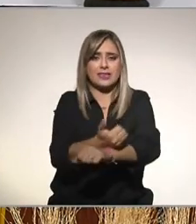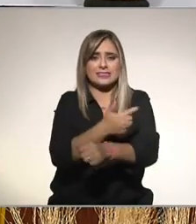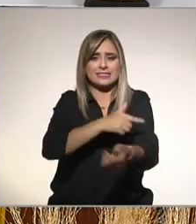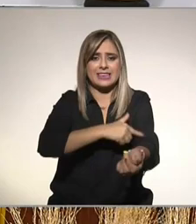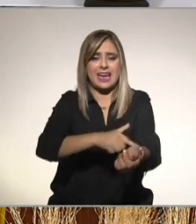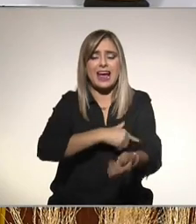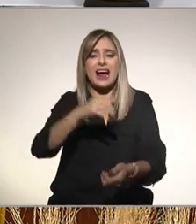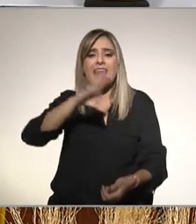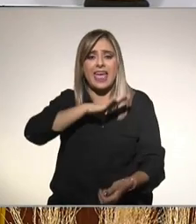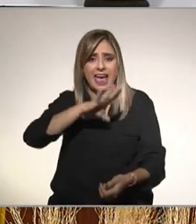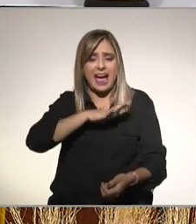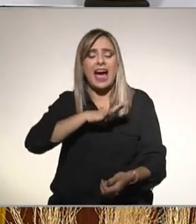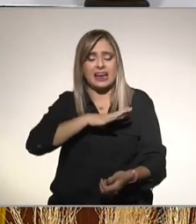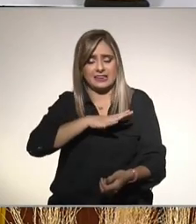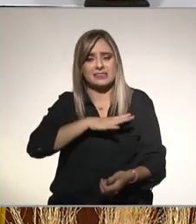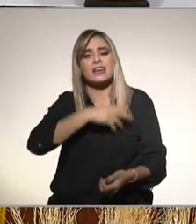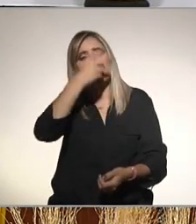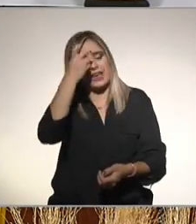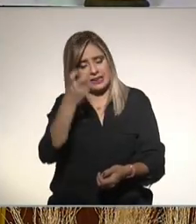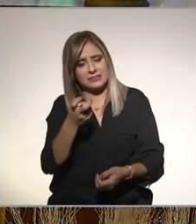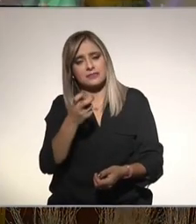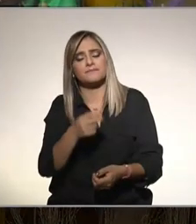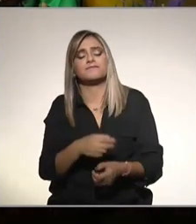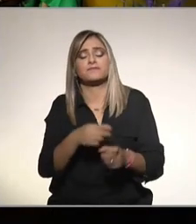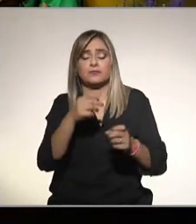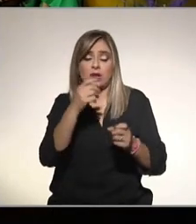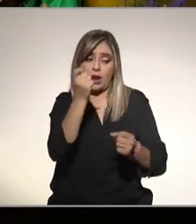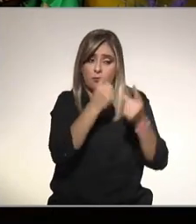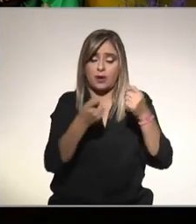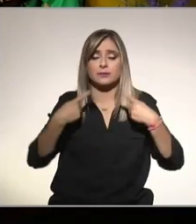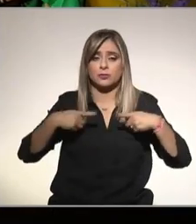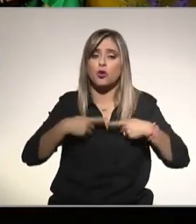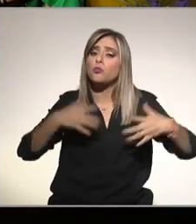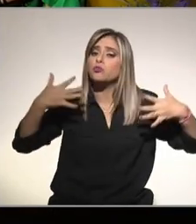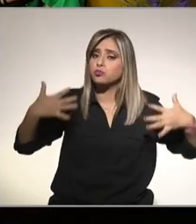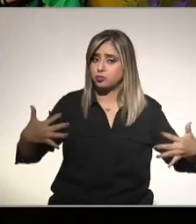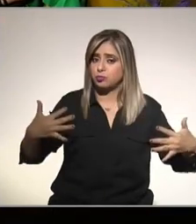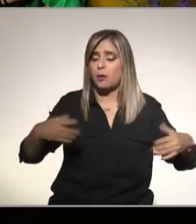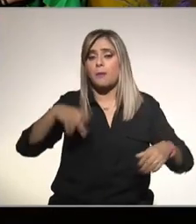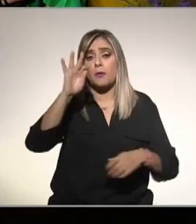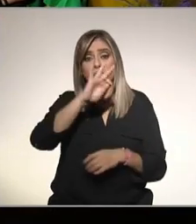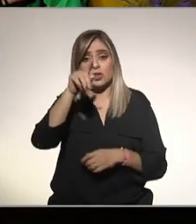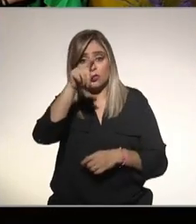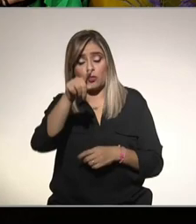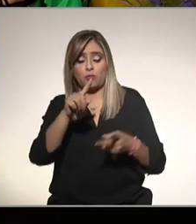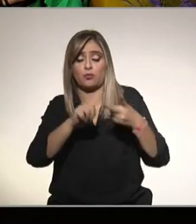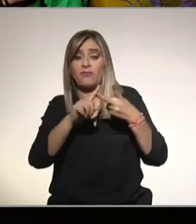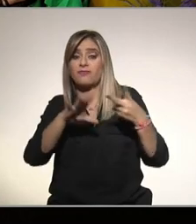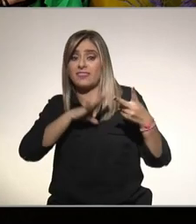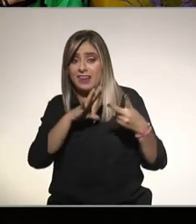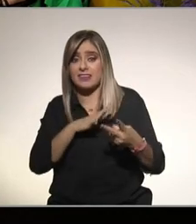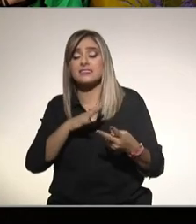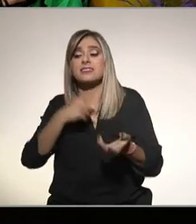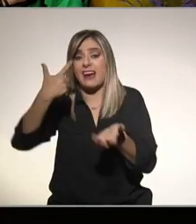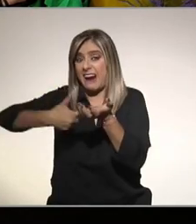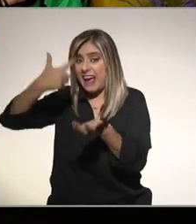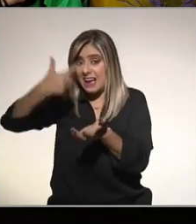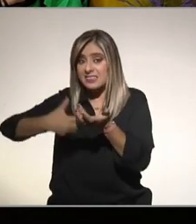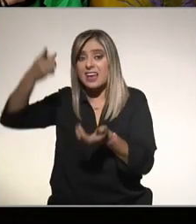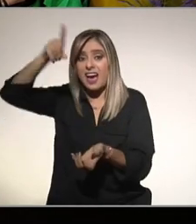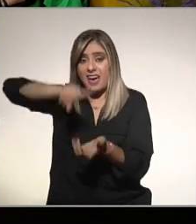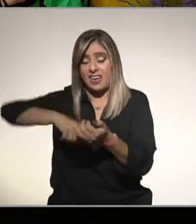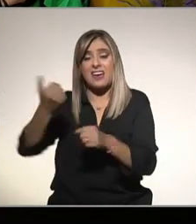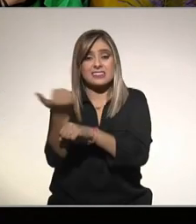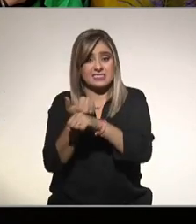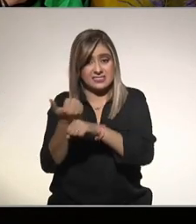doctora Castro que la gran mayoría de las personas tienen sobrepeso y obesidad pero si tienes colesterol y triglicéridos altos puedes tener obesidad